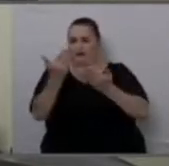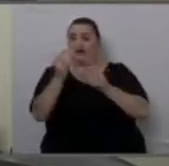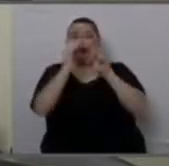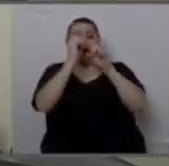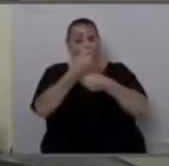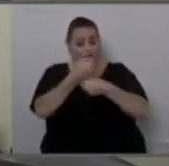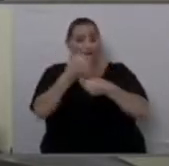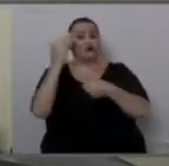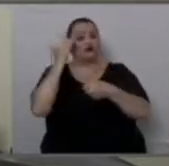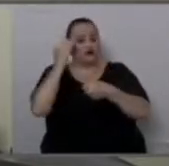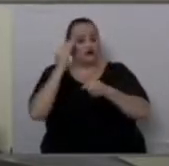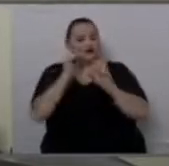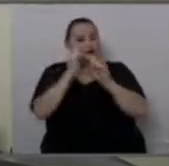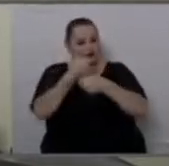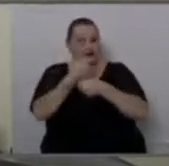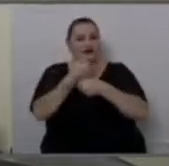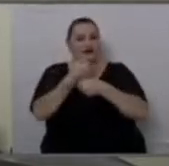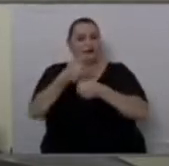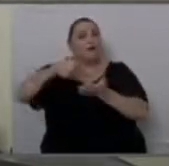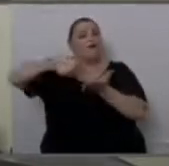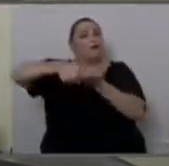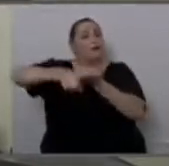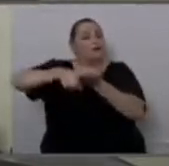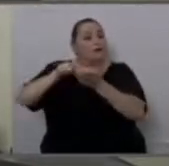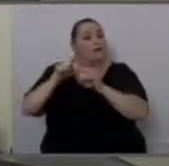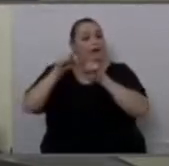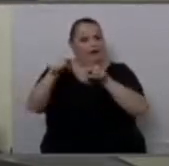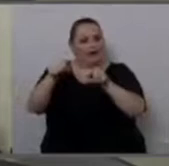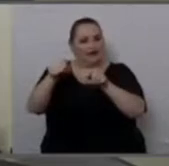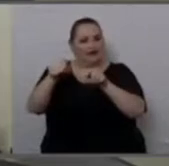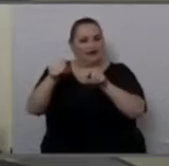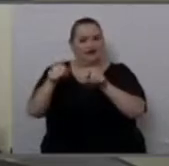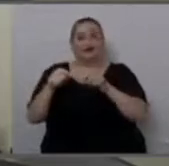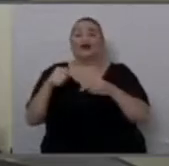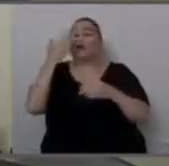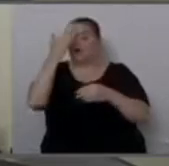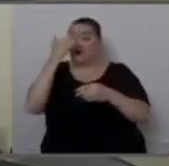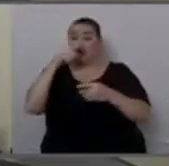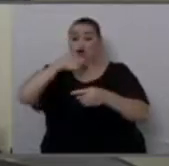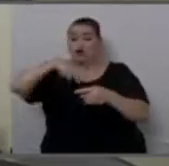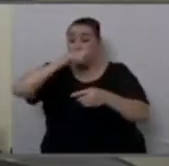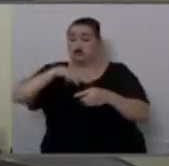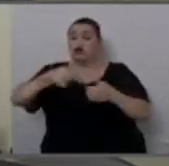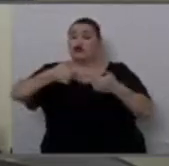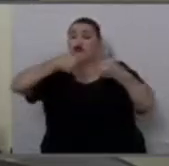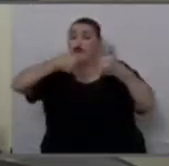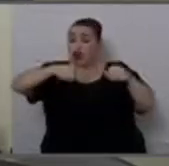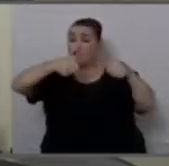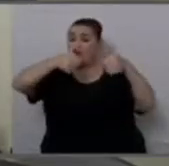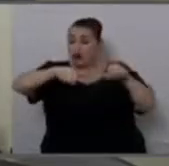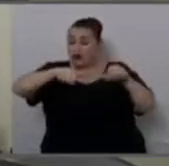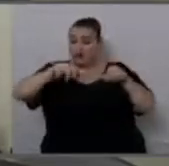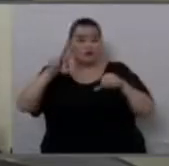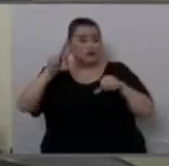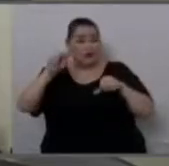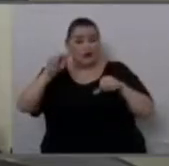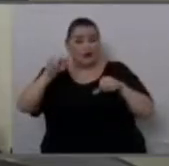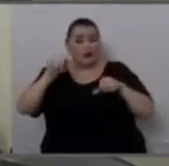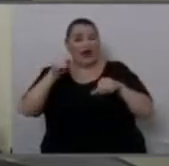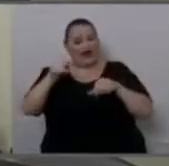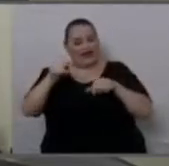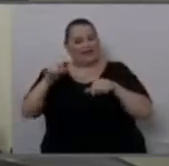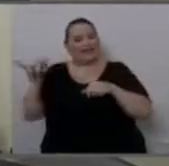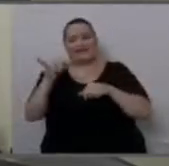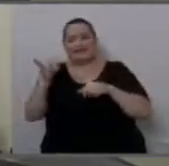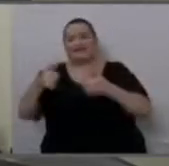haremos como sabemos hacerlo, votando. Porque en medio de nuestros desacuerdos, ese es nuestro gran